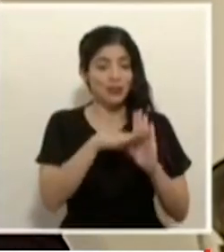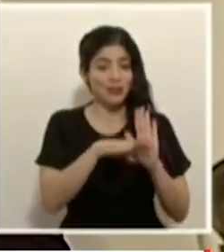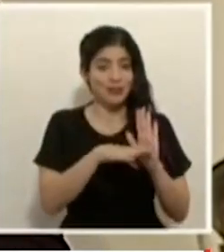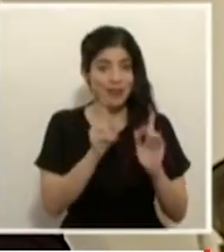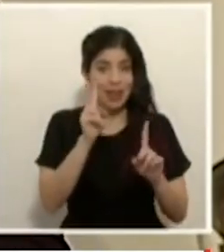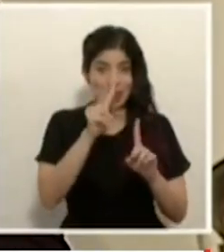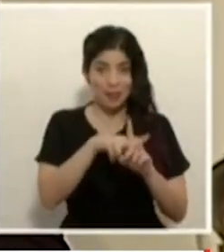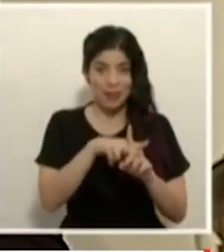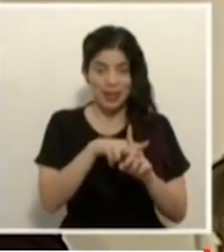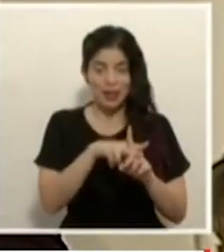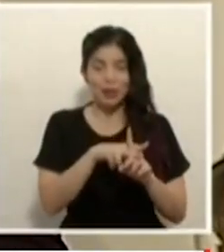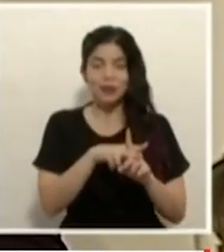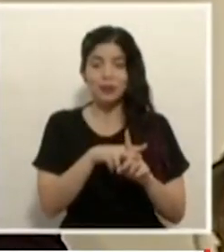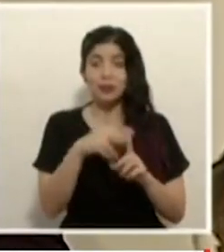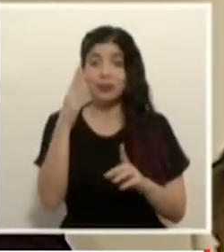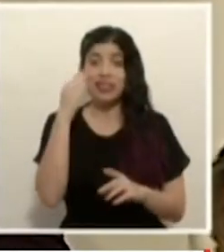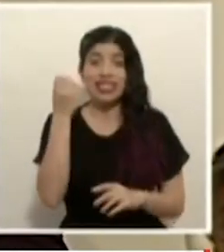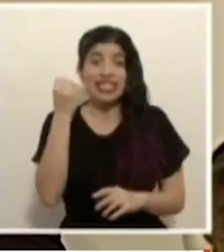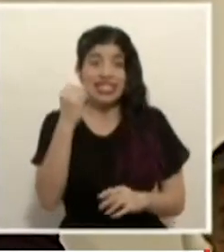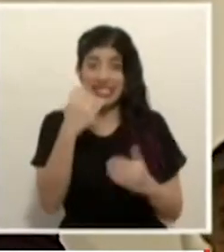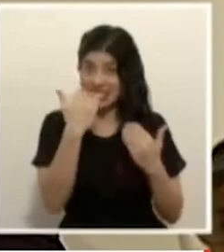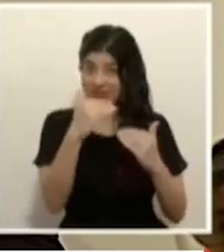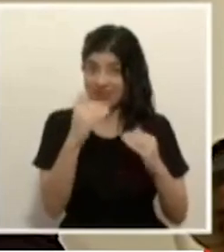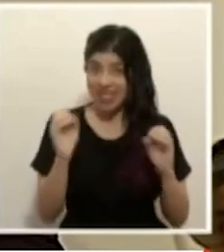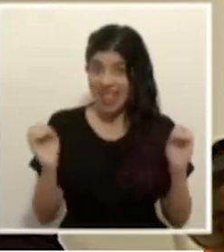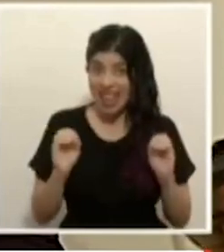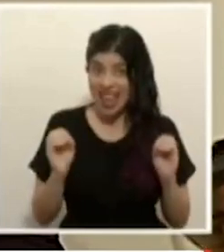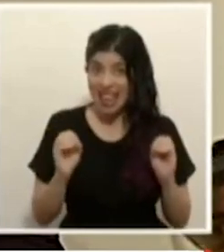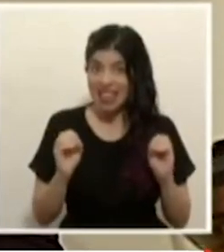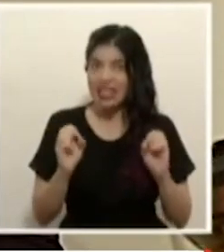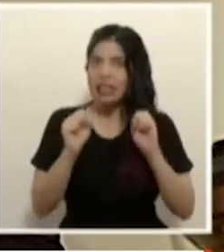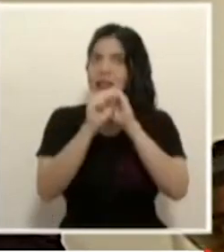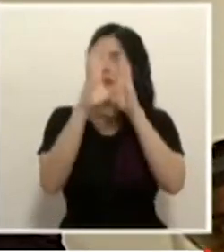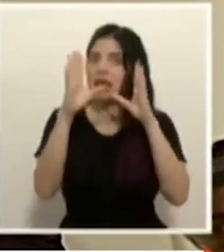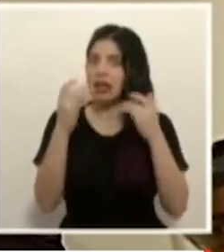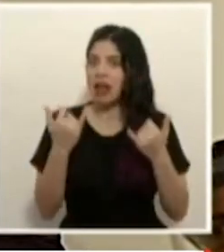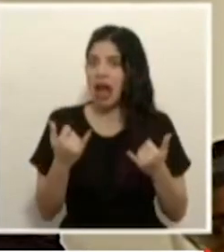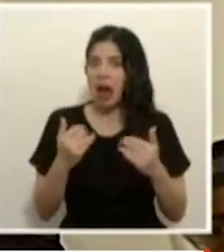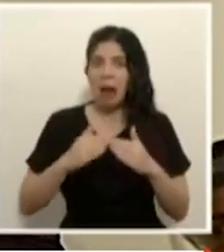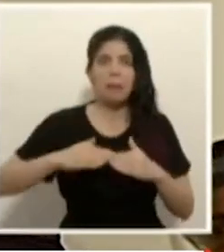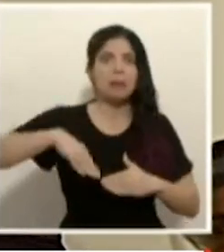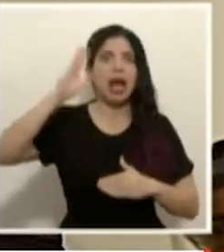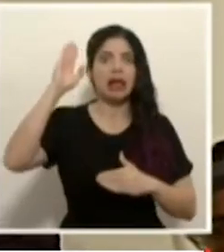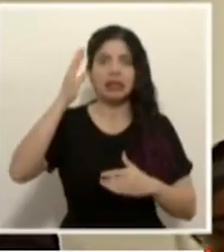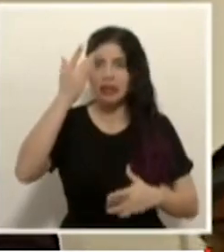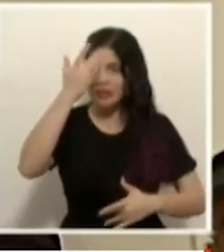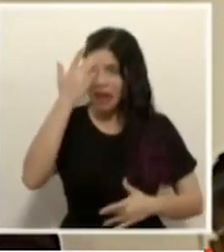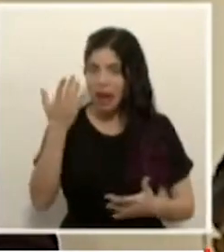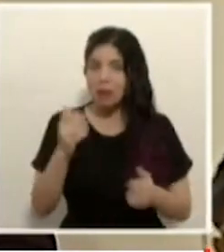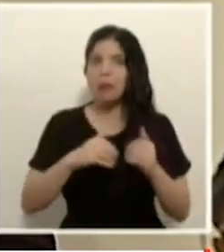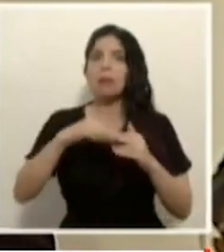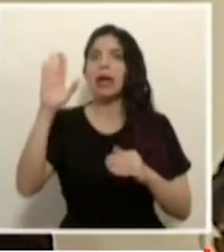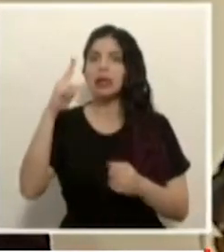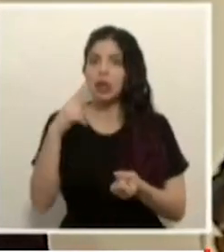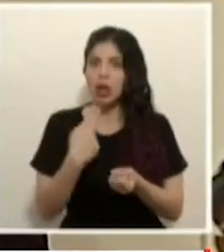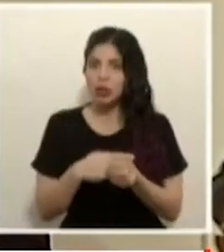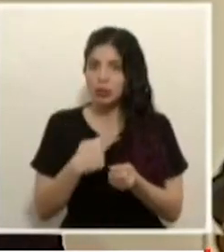porque si no se hubieran tomado las medidas que se han tomado tendríamos una cantidad mucho mayor ya de casos y de hospitalización